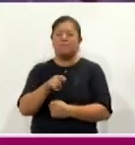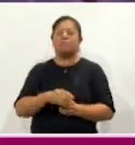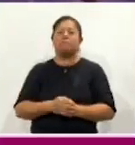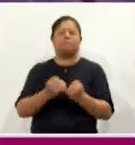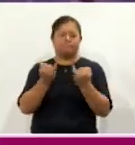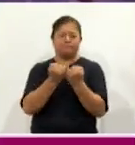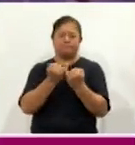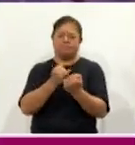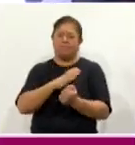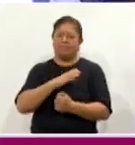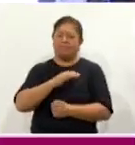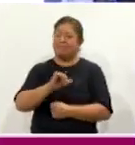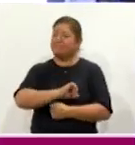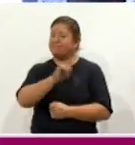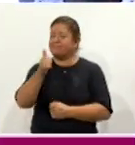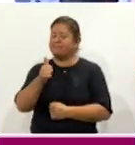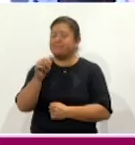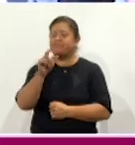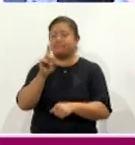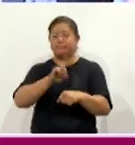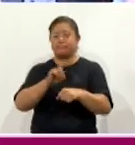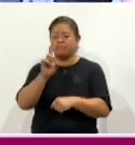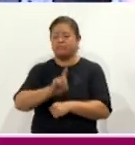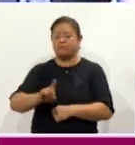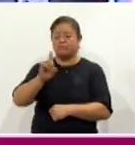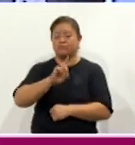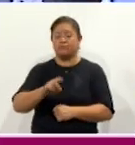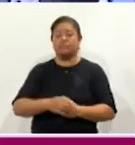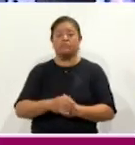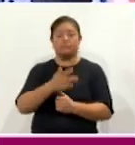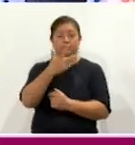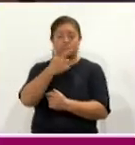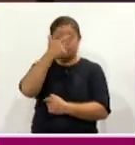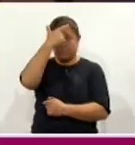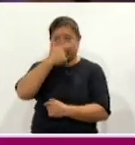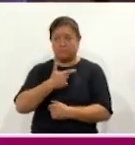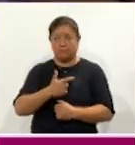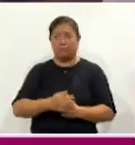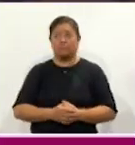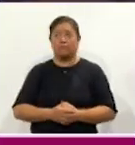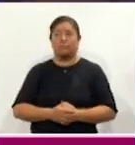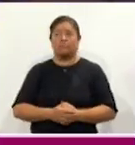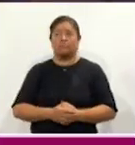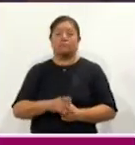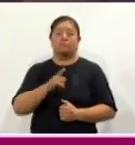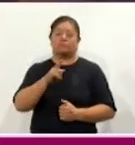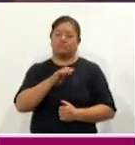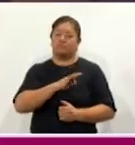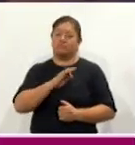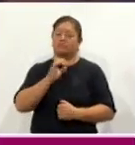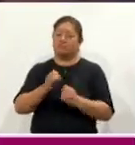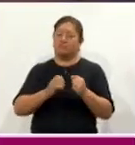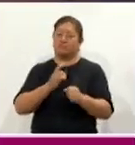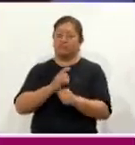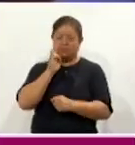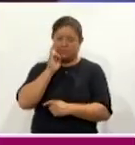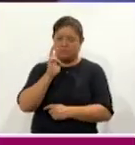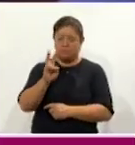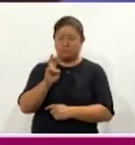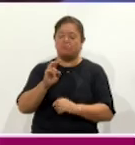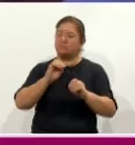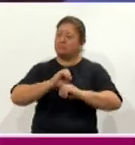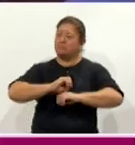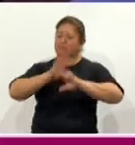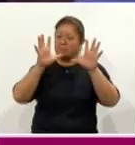la oportunidad de hacerlo el día domingo a las 20 horas. Tendrá esta oportunidad de observarla a través, por